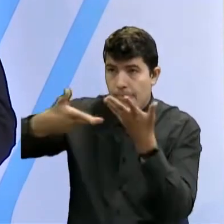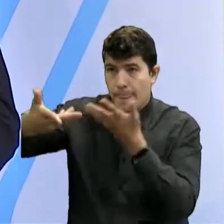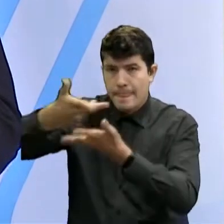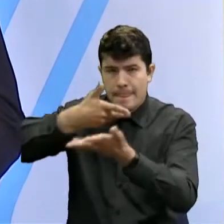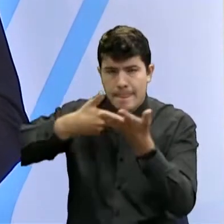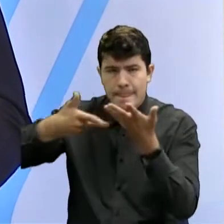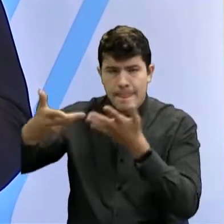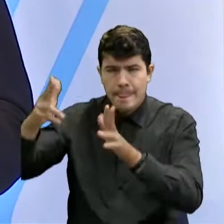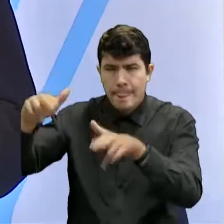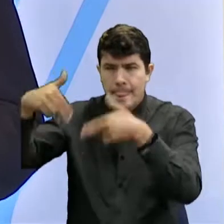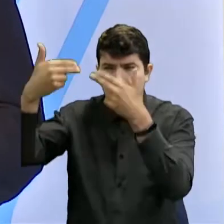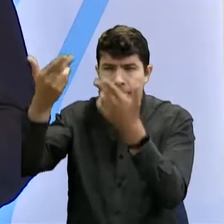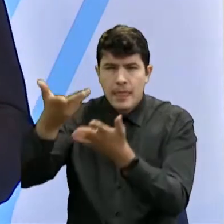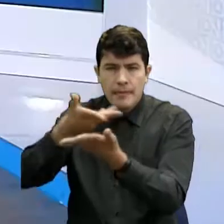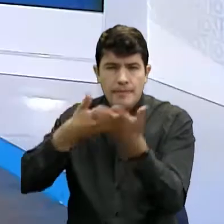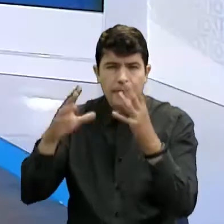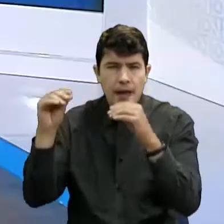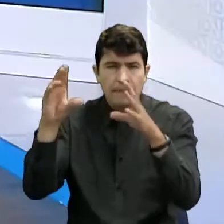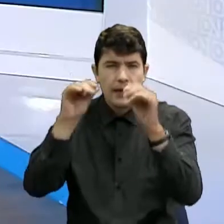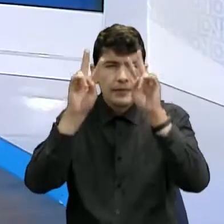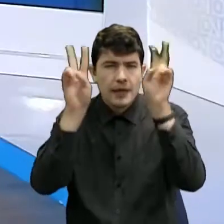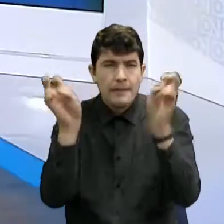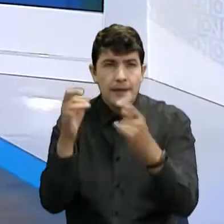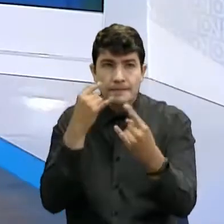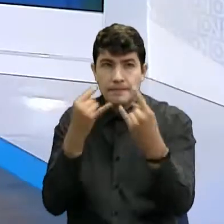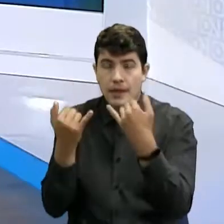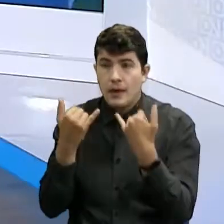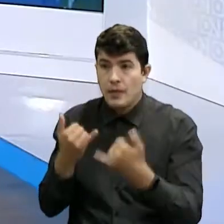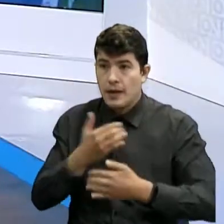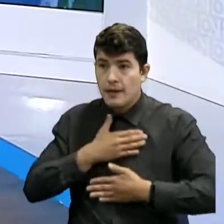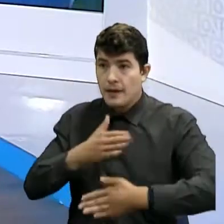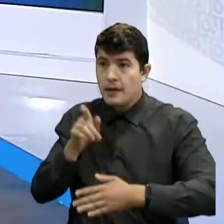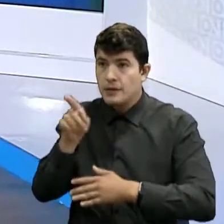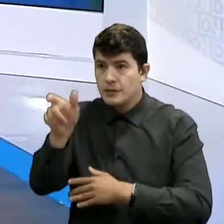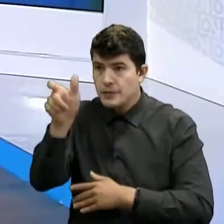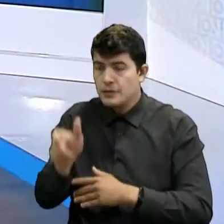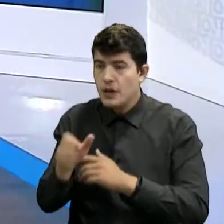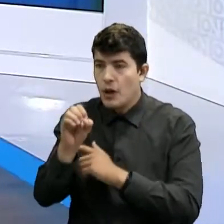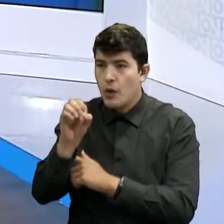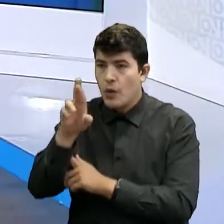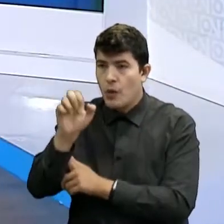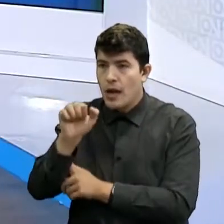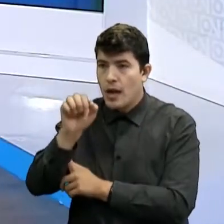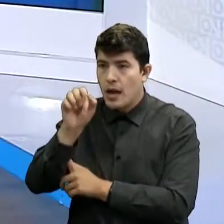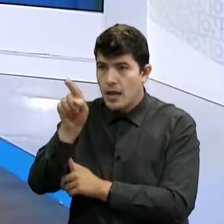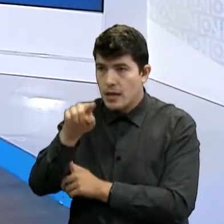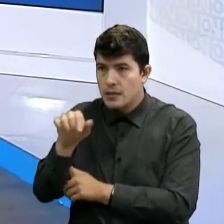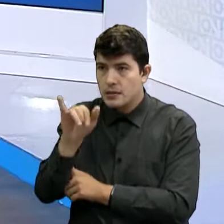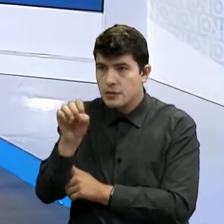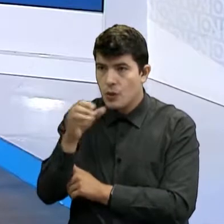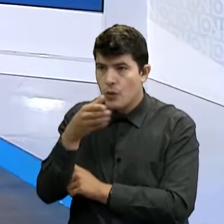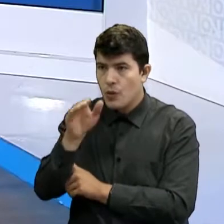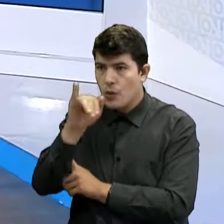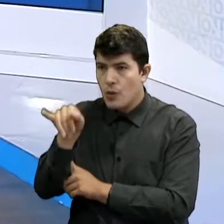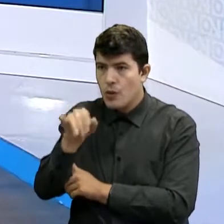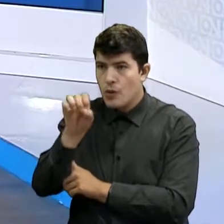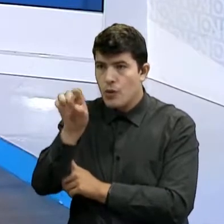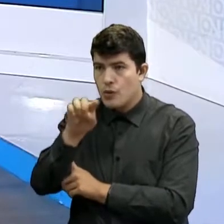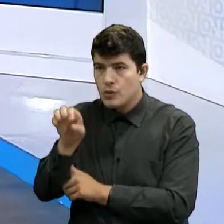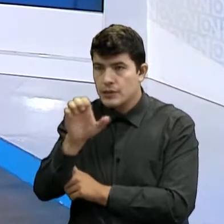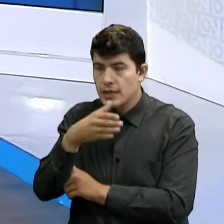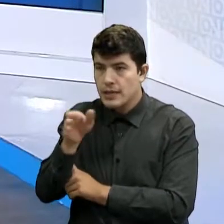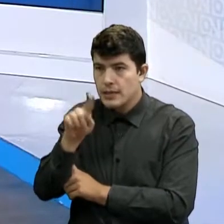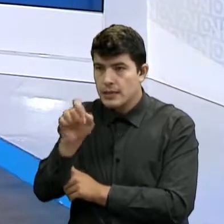para hablar de los temas de actualidad y justamente saludamos a esta hora al señor Horacio José Serpa, senador de la república, quien llega con bastantes